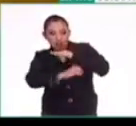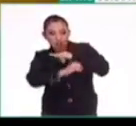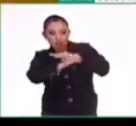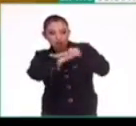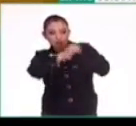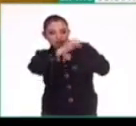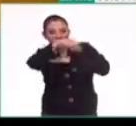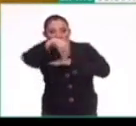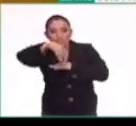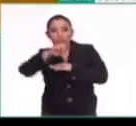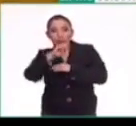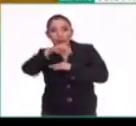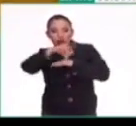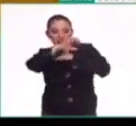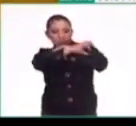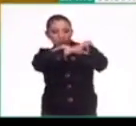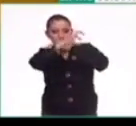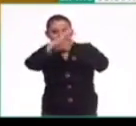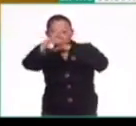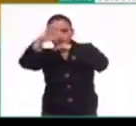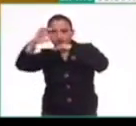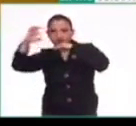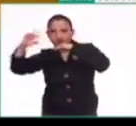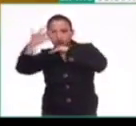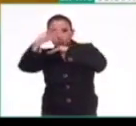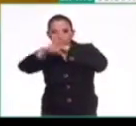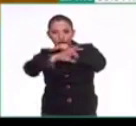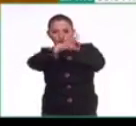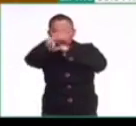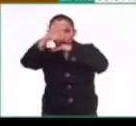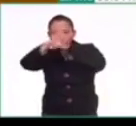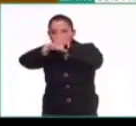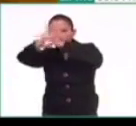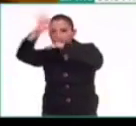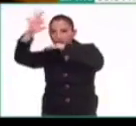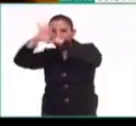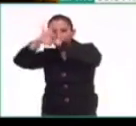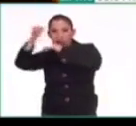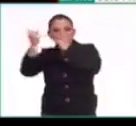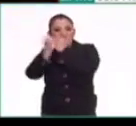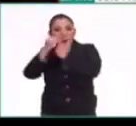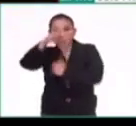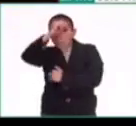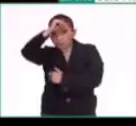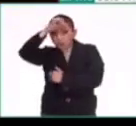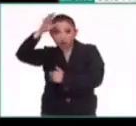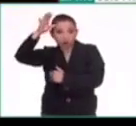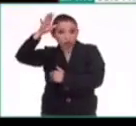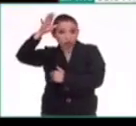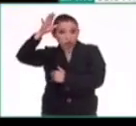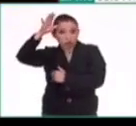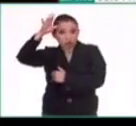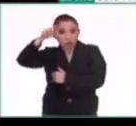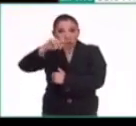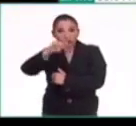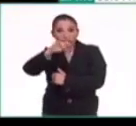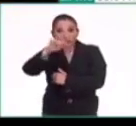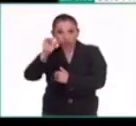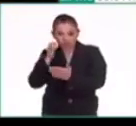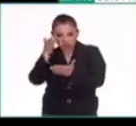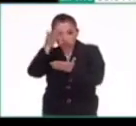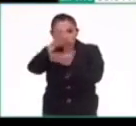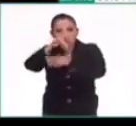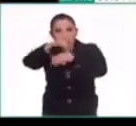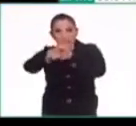los días del Nemotemi en estas cimas. A este adoratorio del Monte Tlalos subió el mismo Moctezuma. Entonces, imaginemos que es una